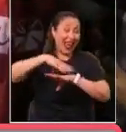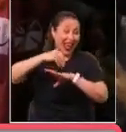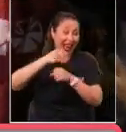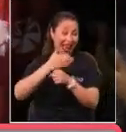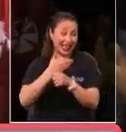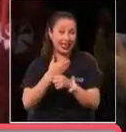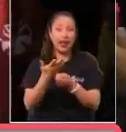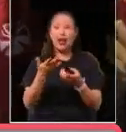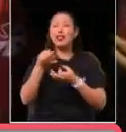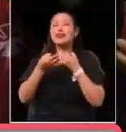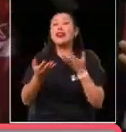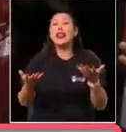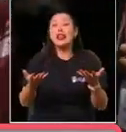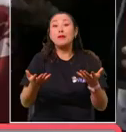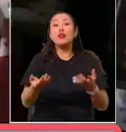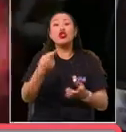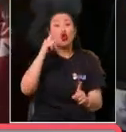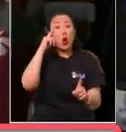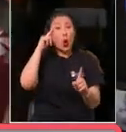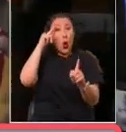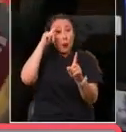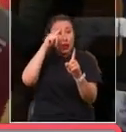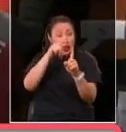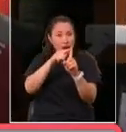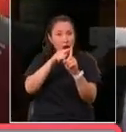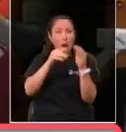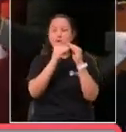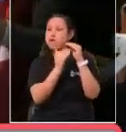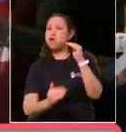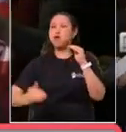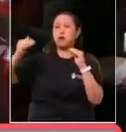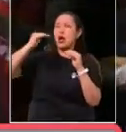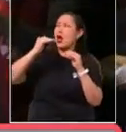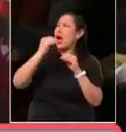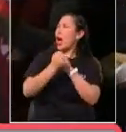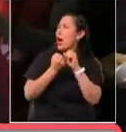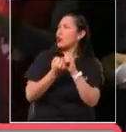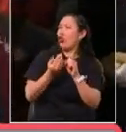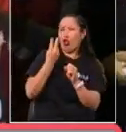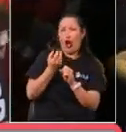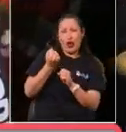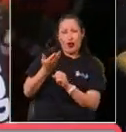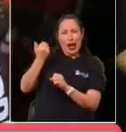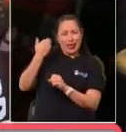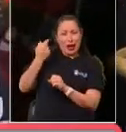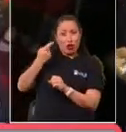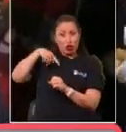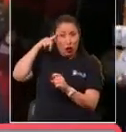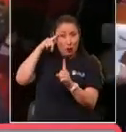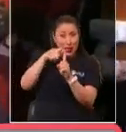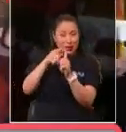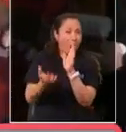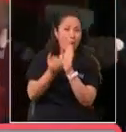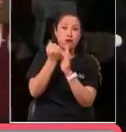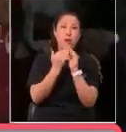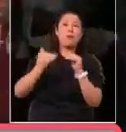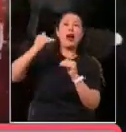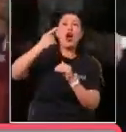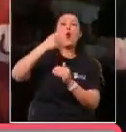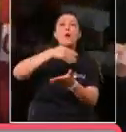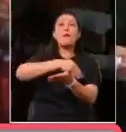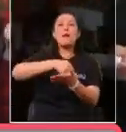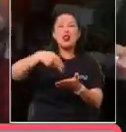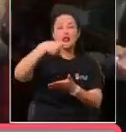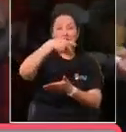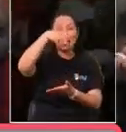bueno, ¿qué le puedo decir? Superamos nuestra meta del antepasado. Así que, bueno, la donación de nuestro año es de 1.200.000.